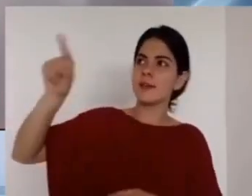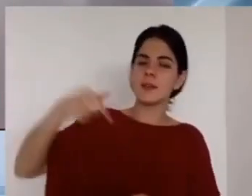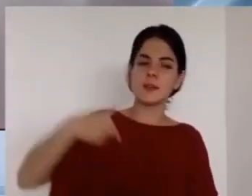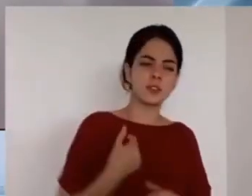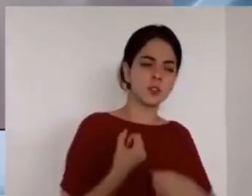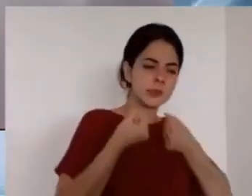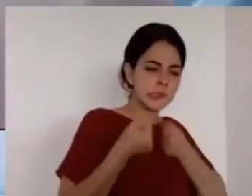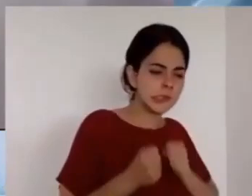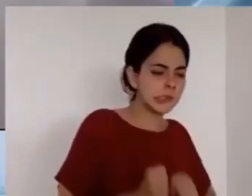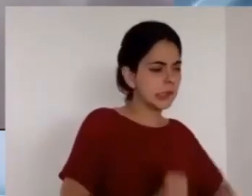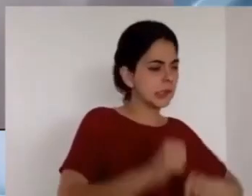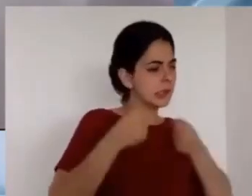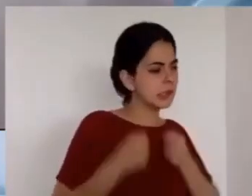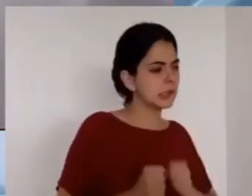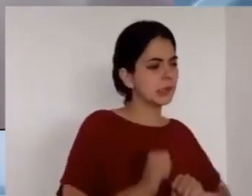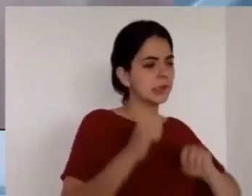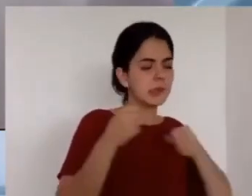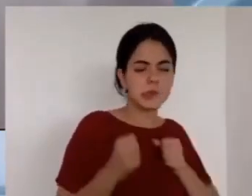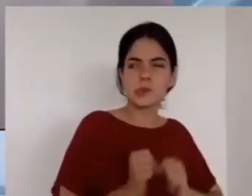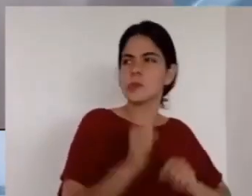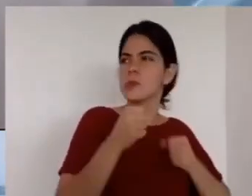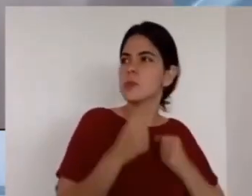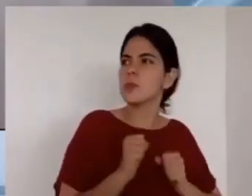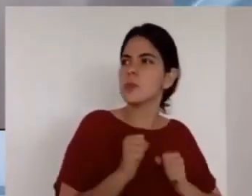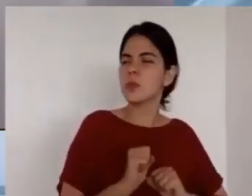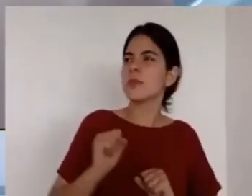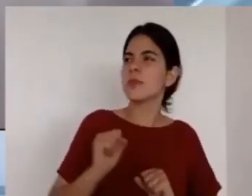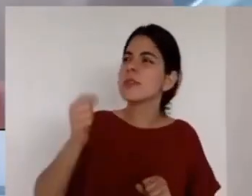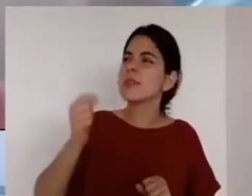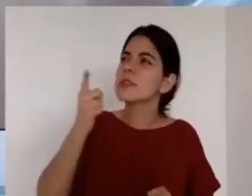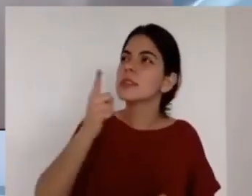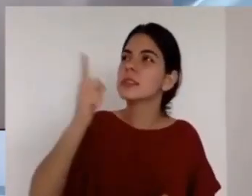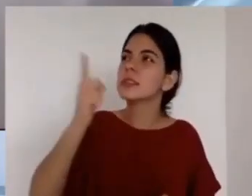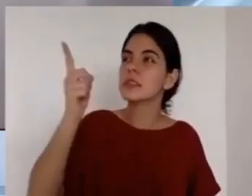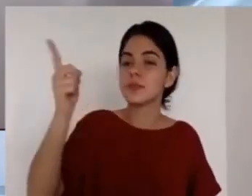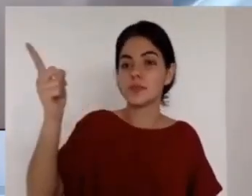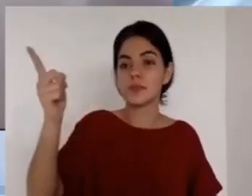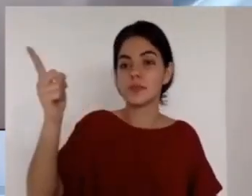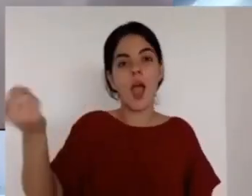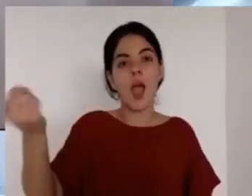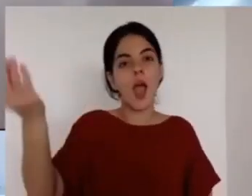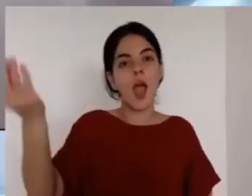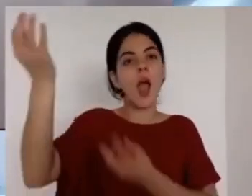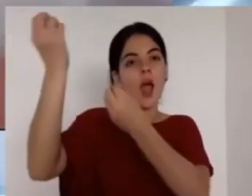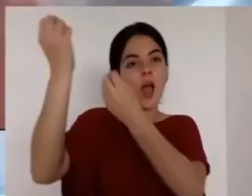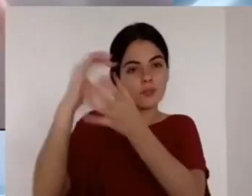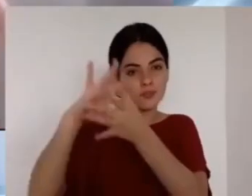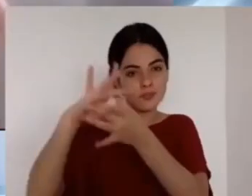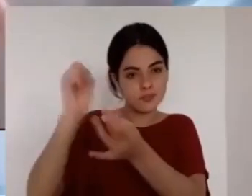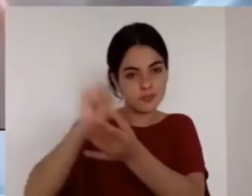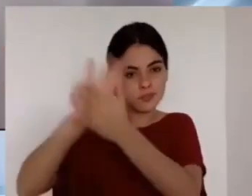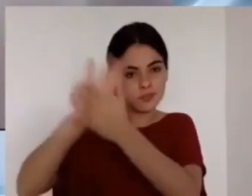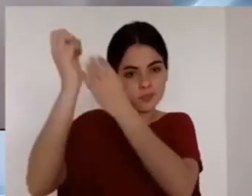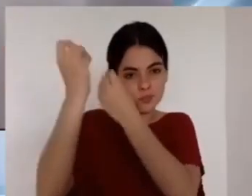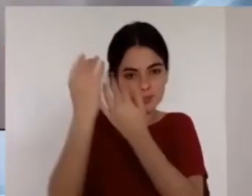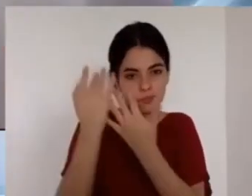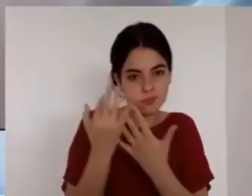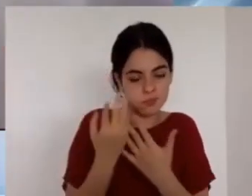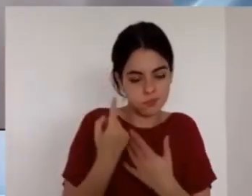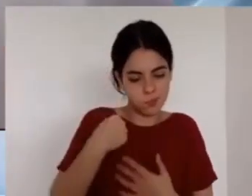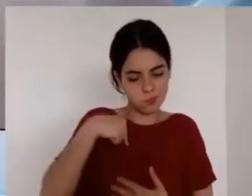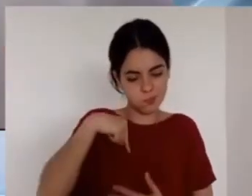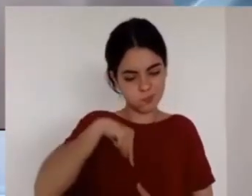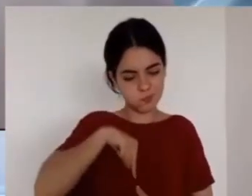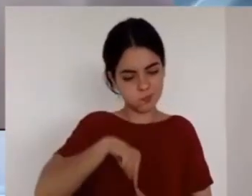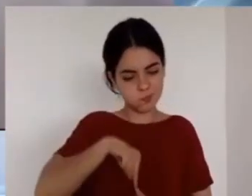naturaleza divina como lo decía tener nuevamente un nuevo corazón tener su espíritu